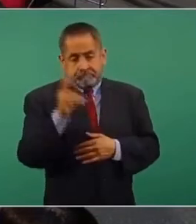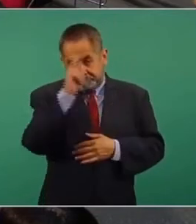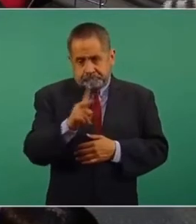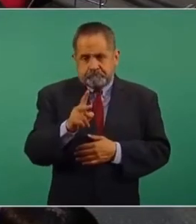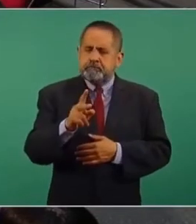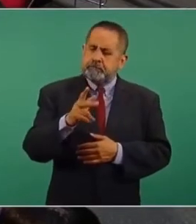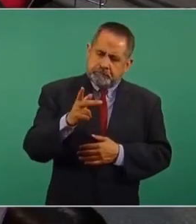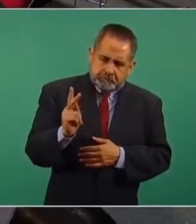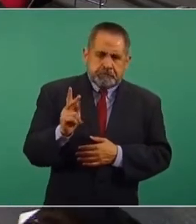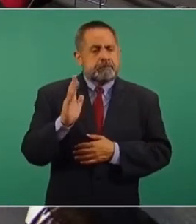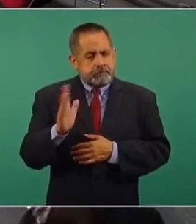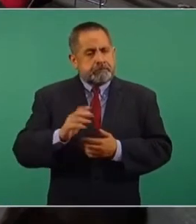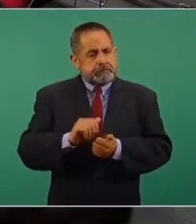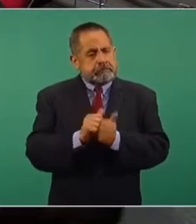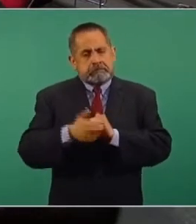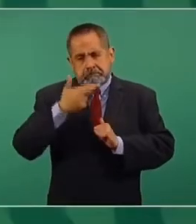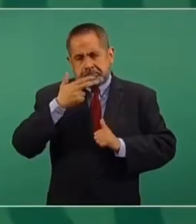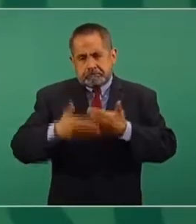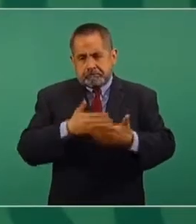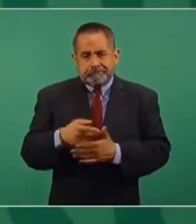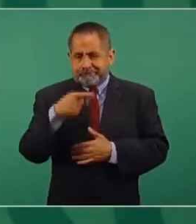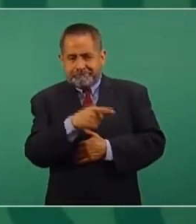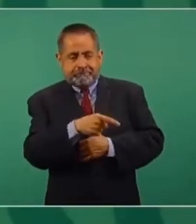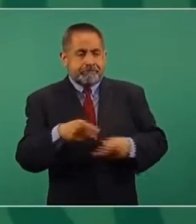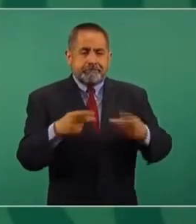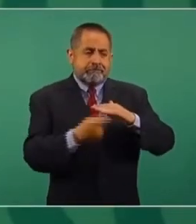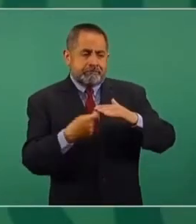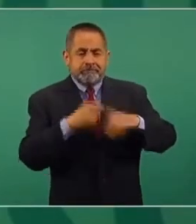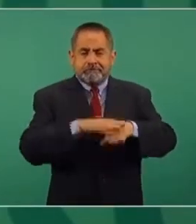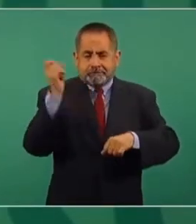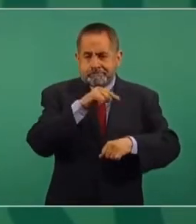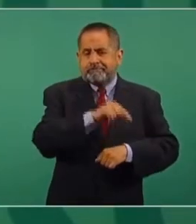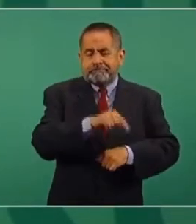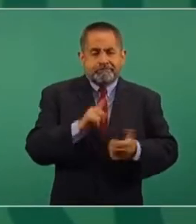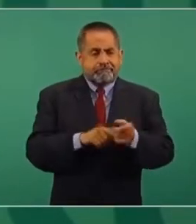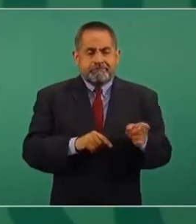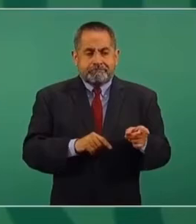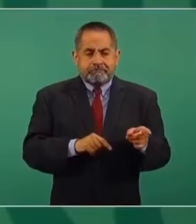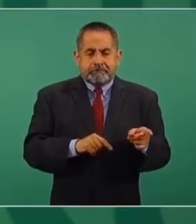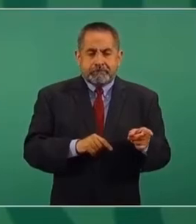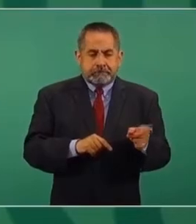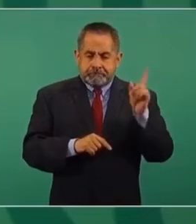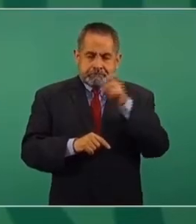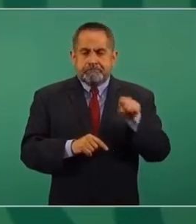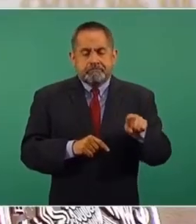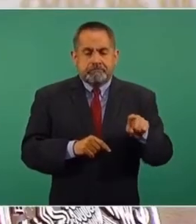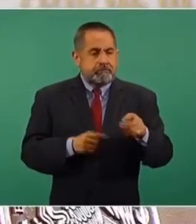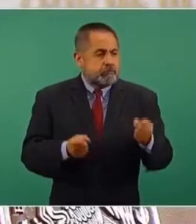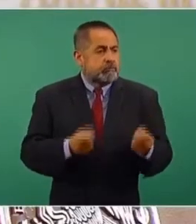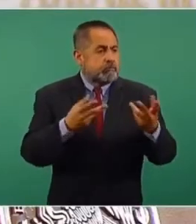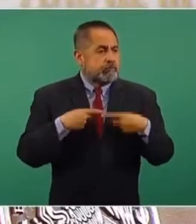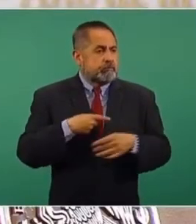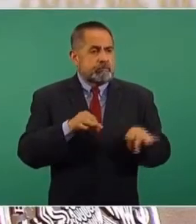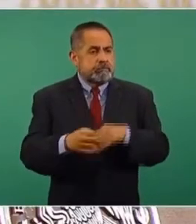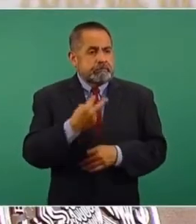se están recuperando. Ahí es más difícil de tener una cifra